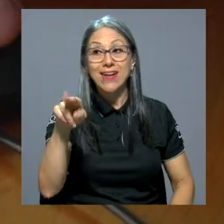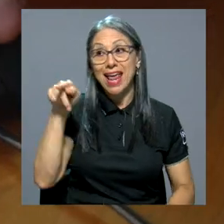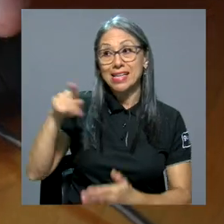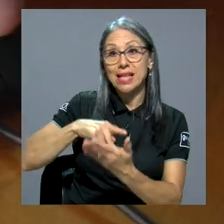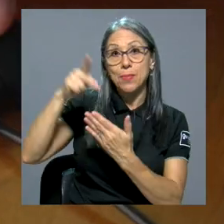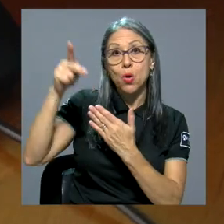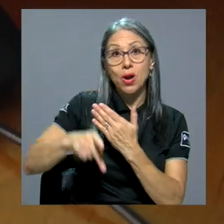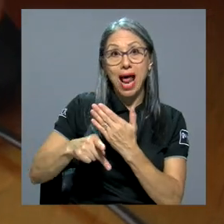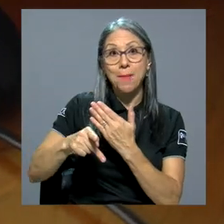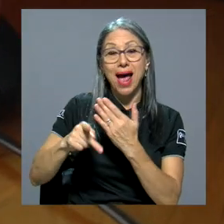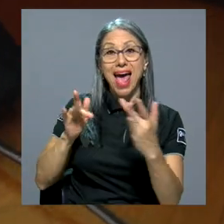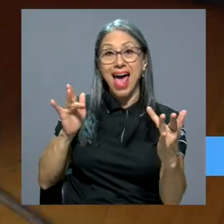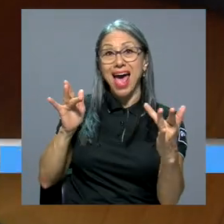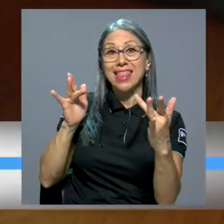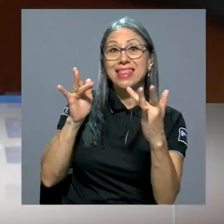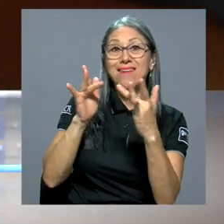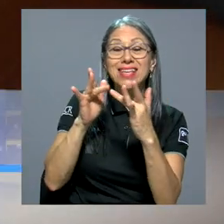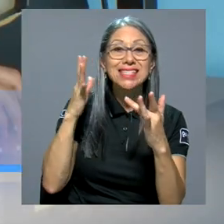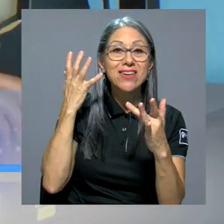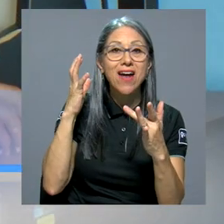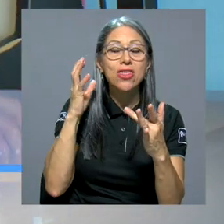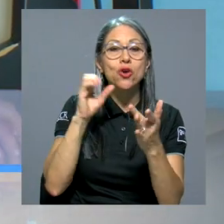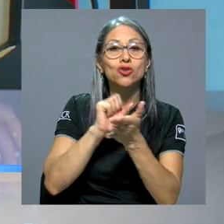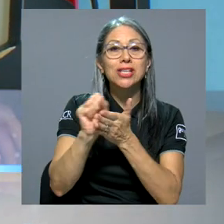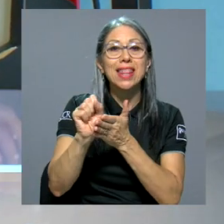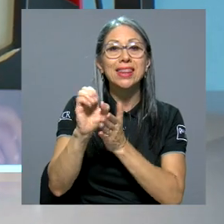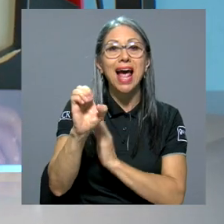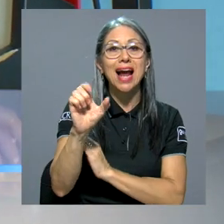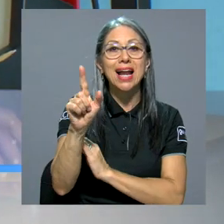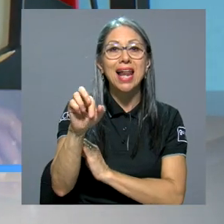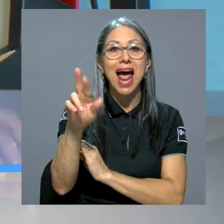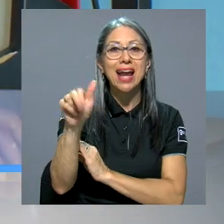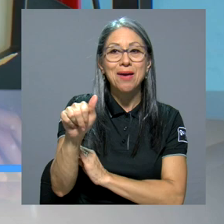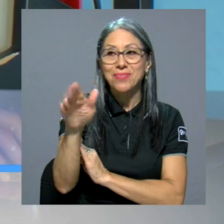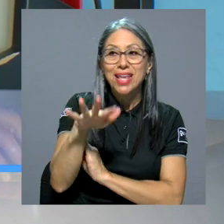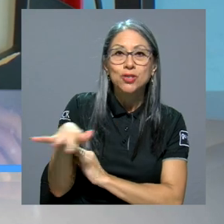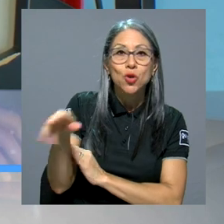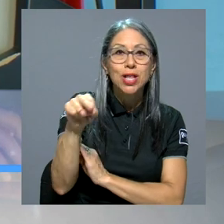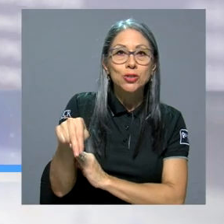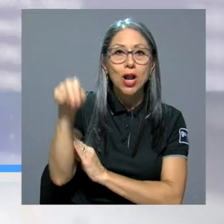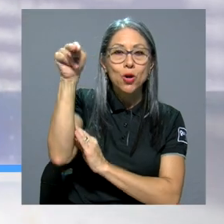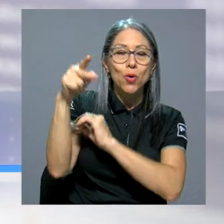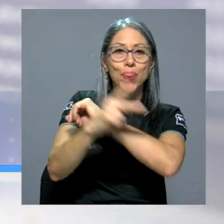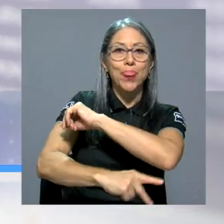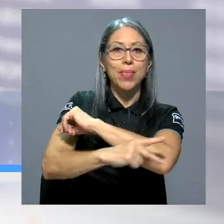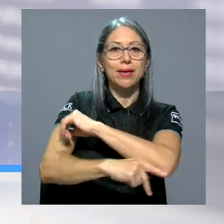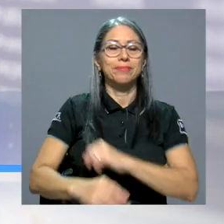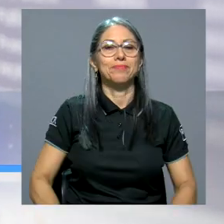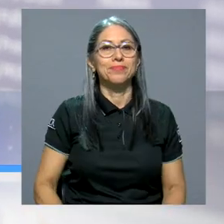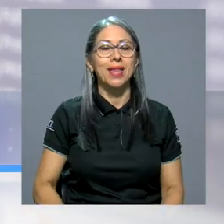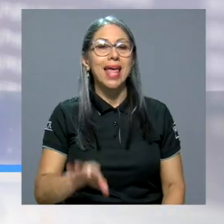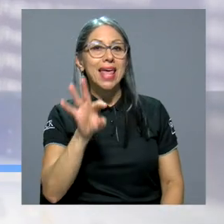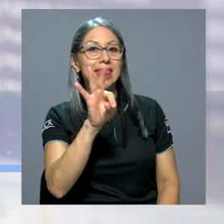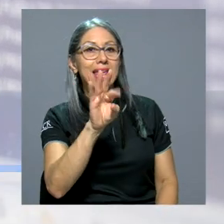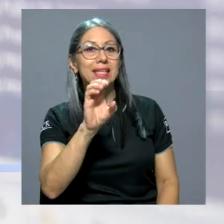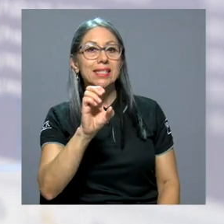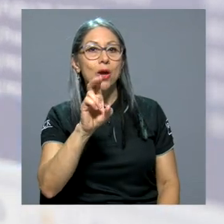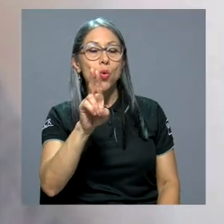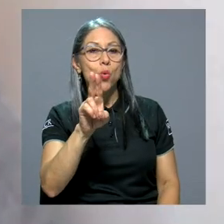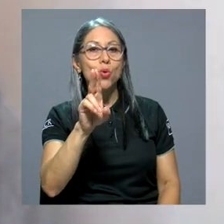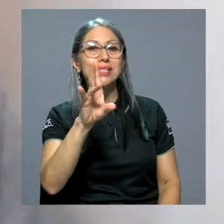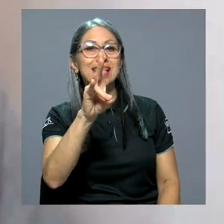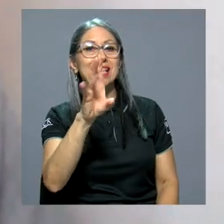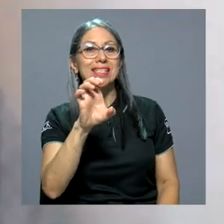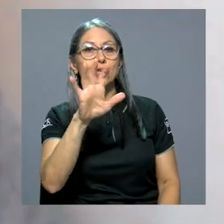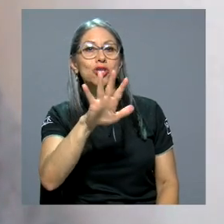programa se transmite a través de las ondas de Radio Santa Clara, emisora de la zona norte del país. El TCU